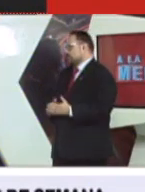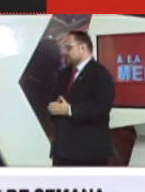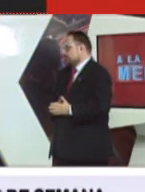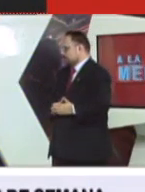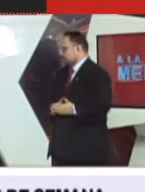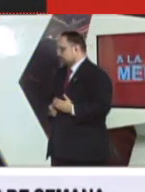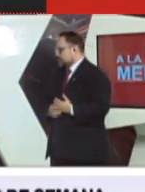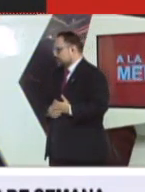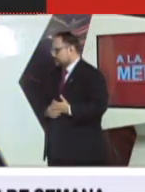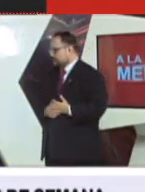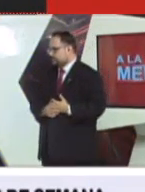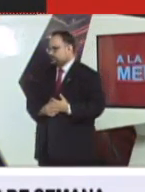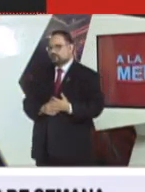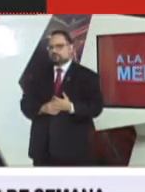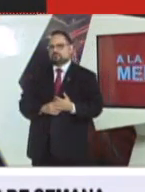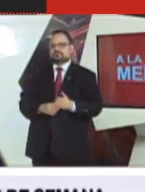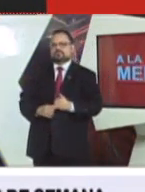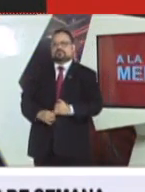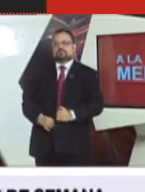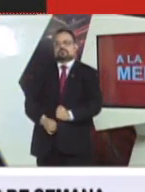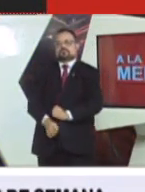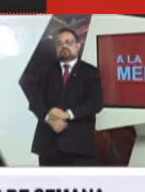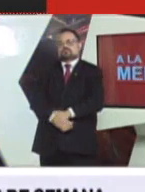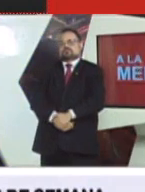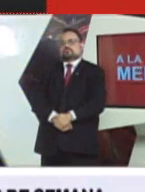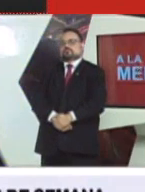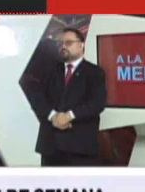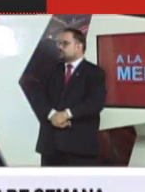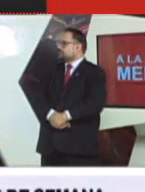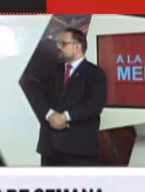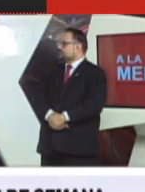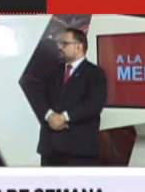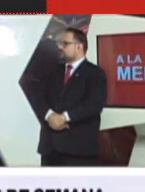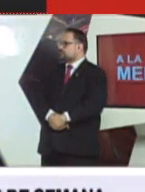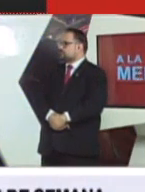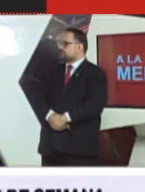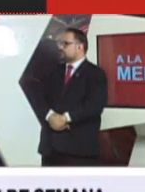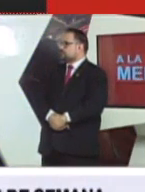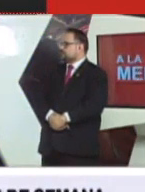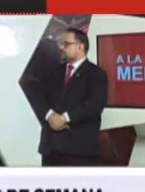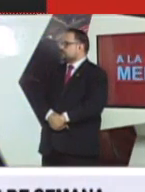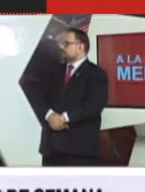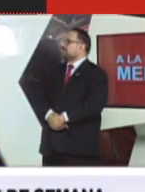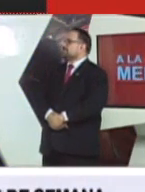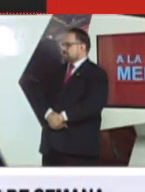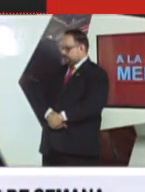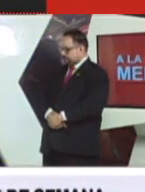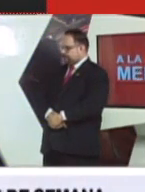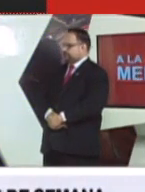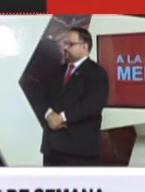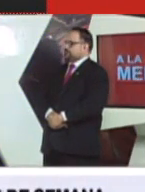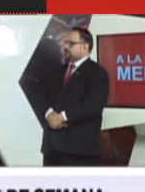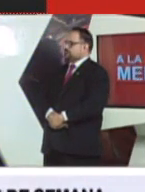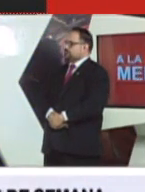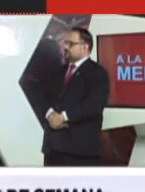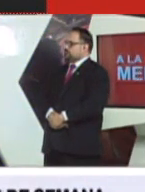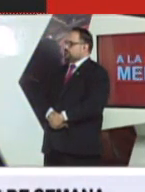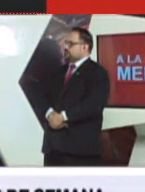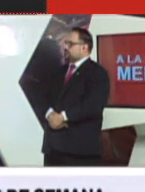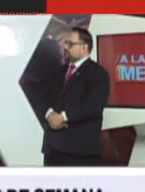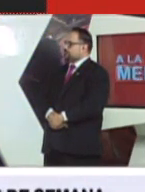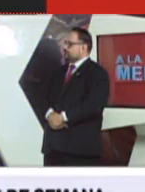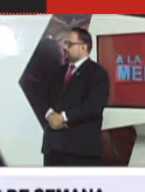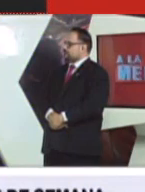controlar definitivamente. Estoy de acuerdo contigo en el sentido que obviamente queda en nosotros entonces ser responsables, porque yo creo que